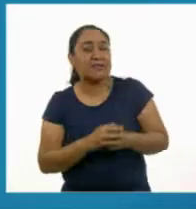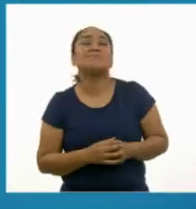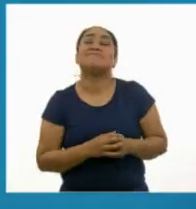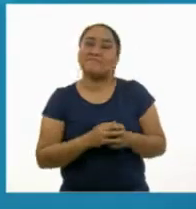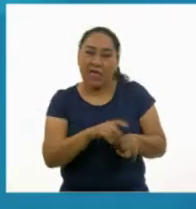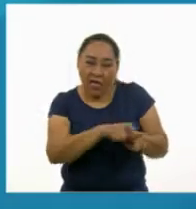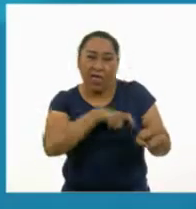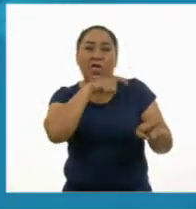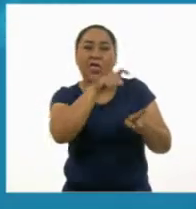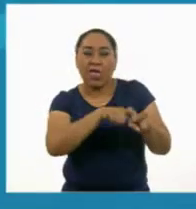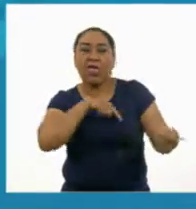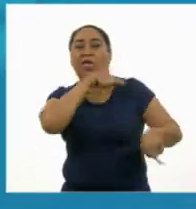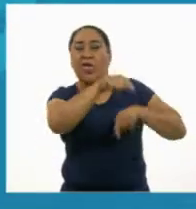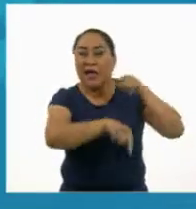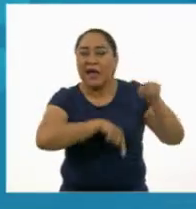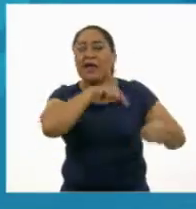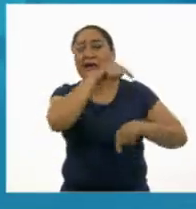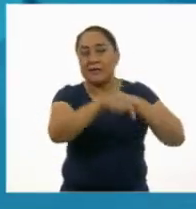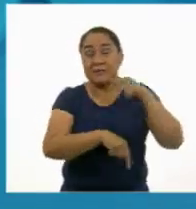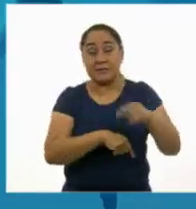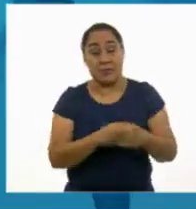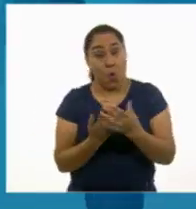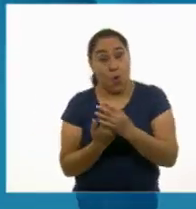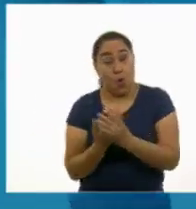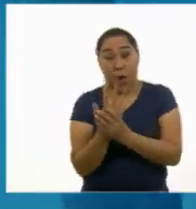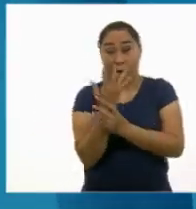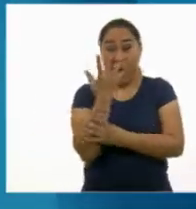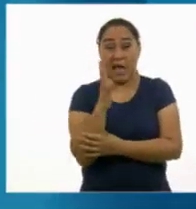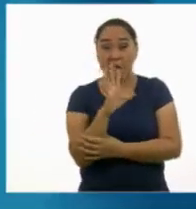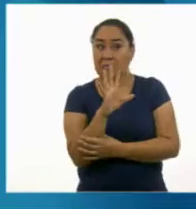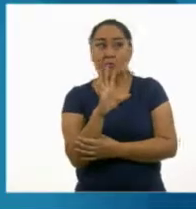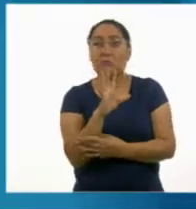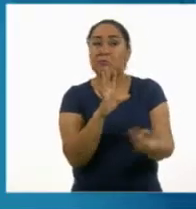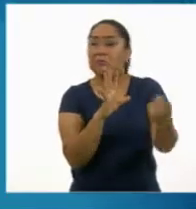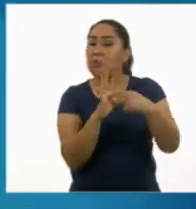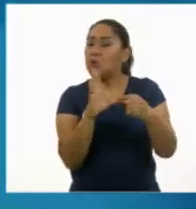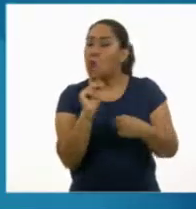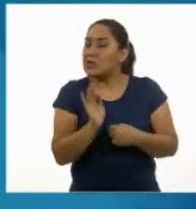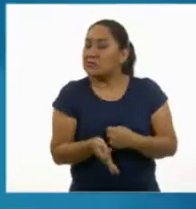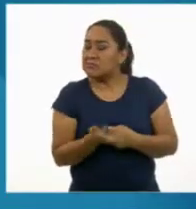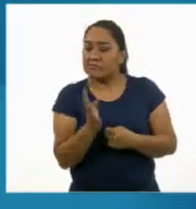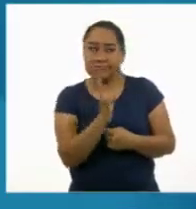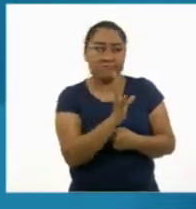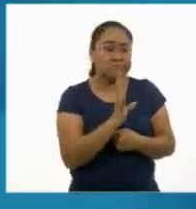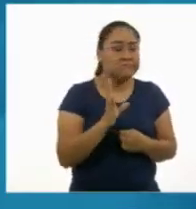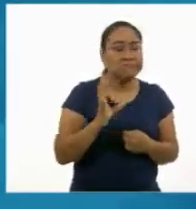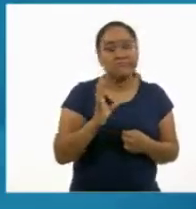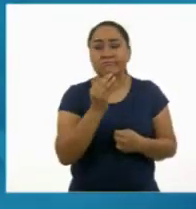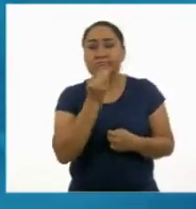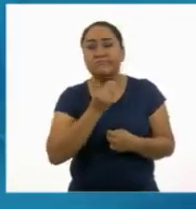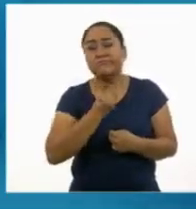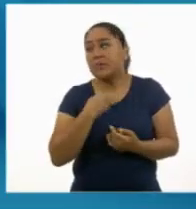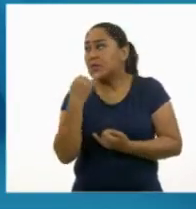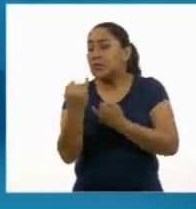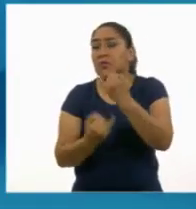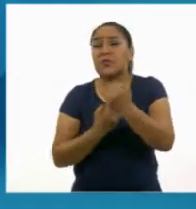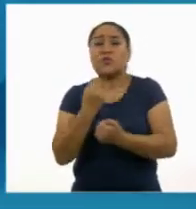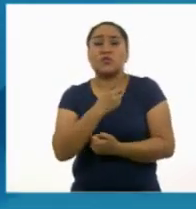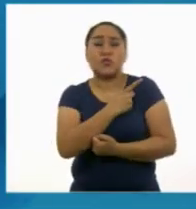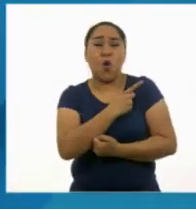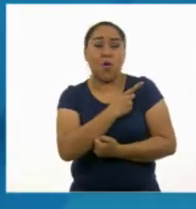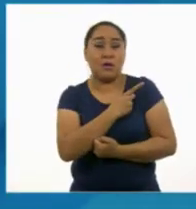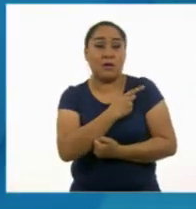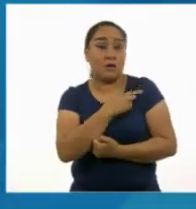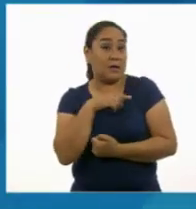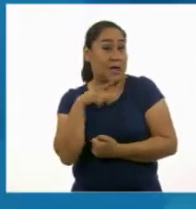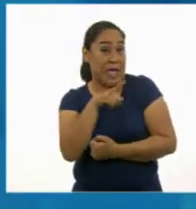¡Cabeza de pulpo! A Guante definitivamente no lo aceptaban, así que decidió jugar solo. Pero Guante